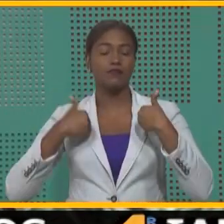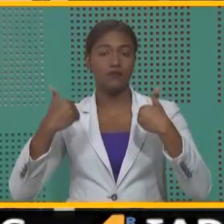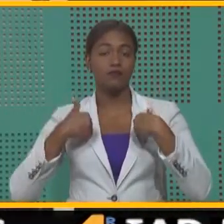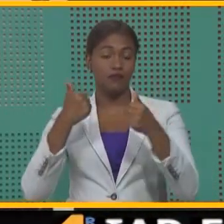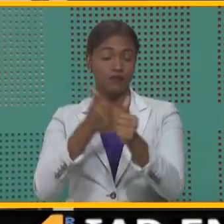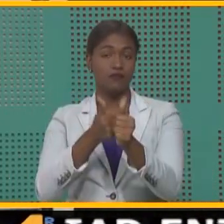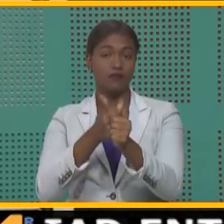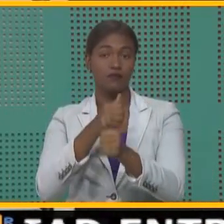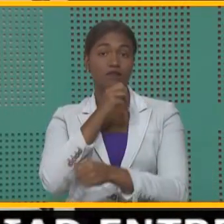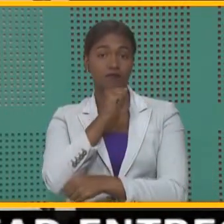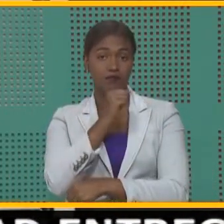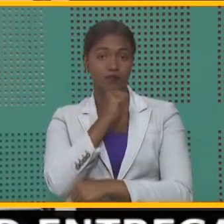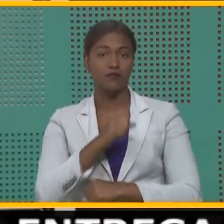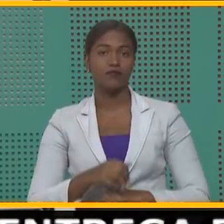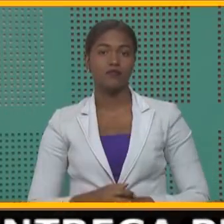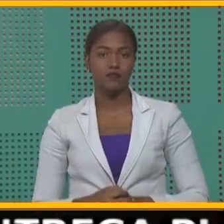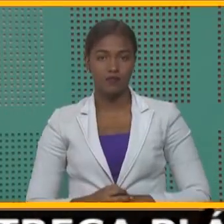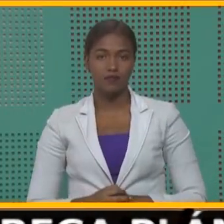productiva.